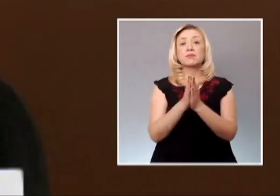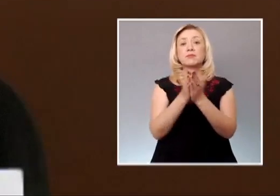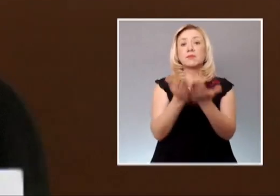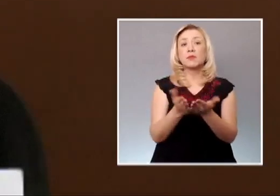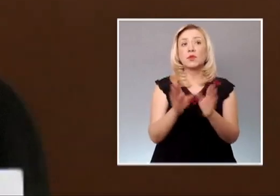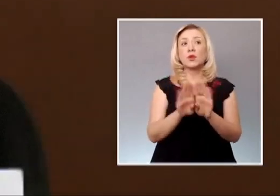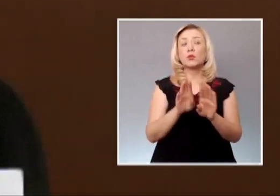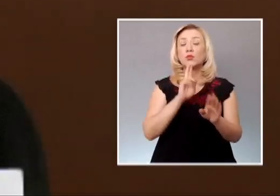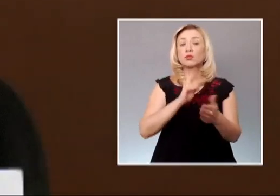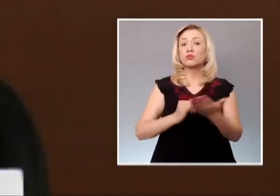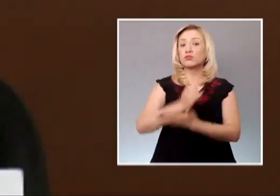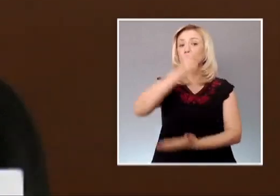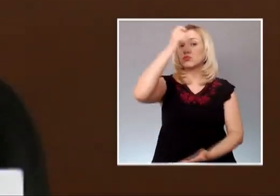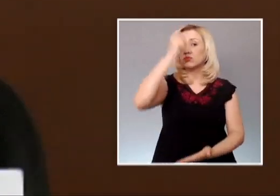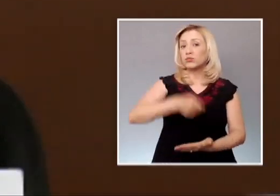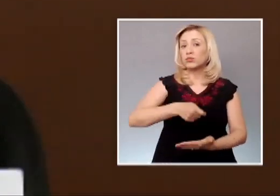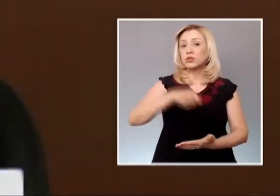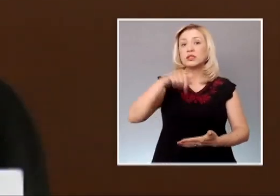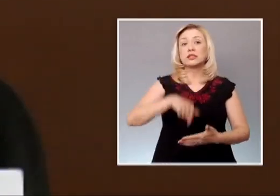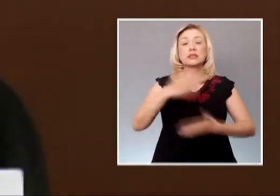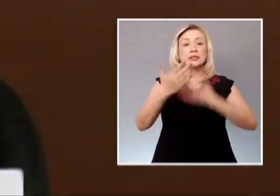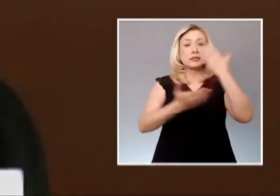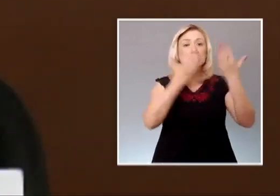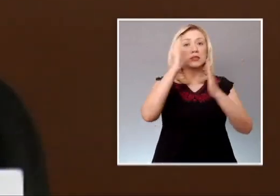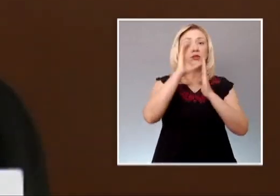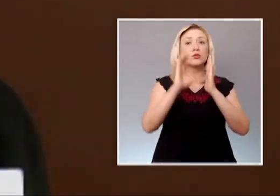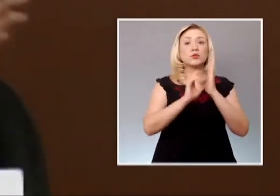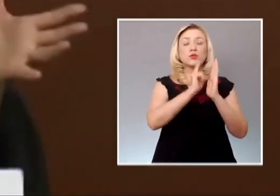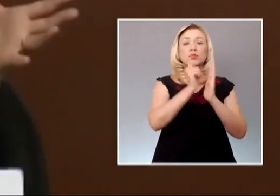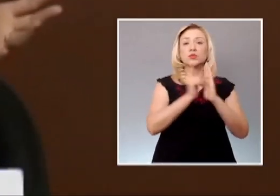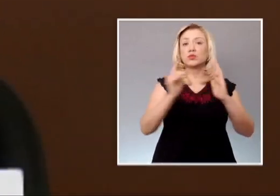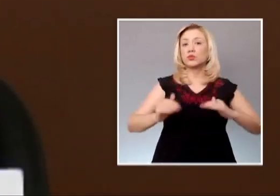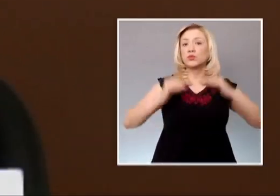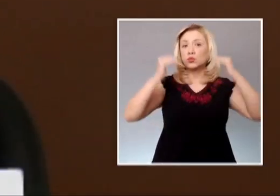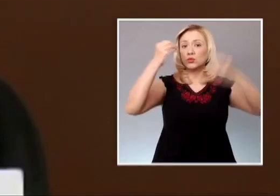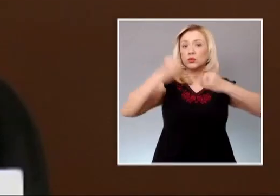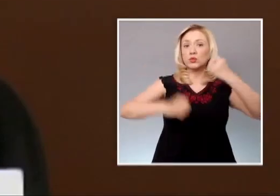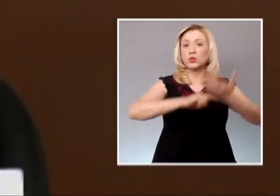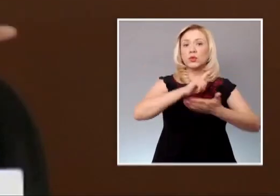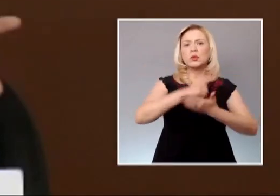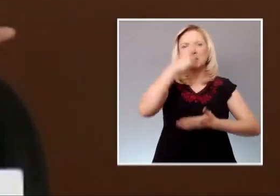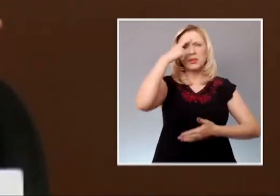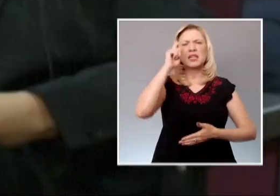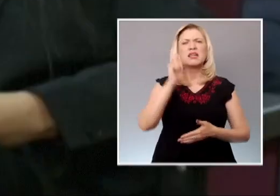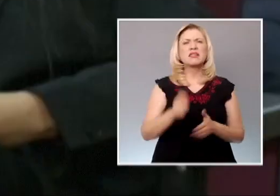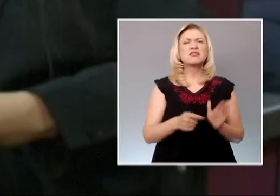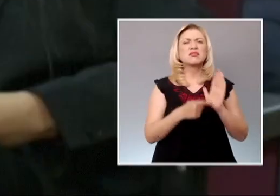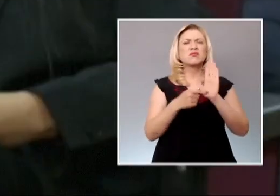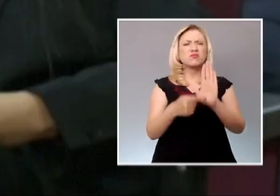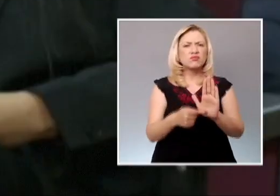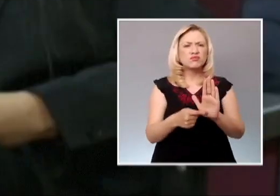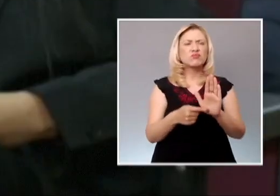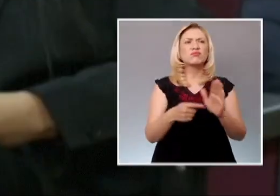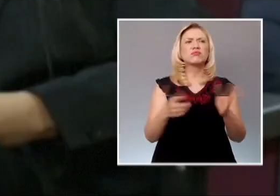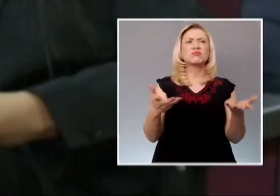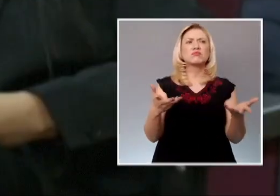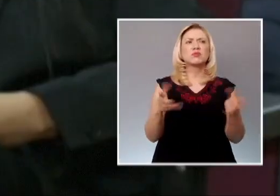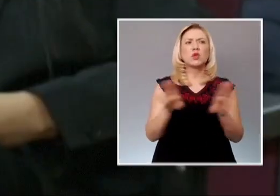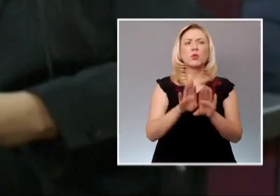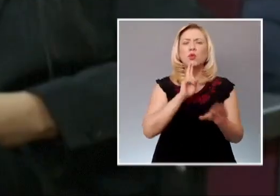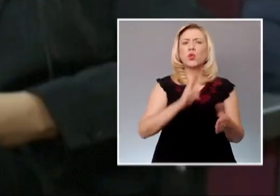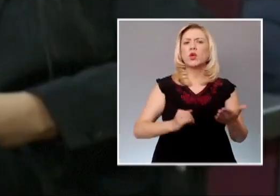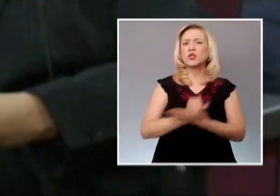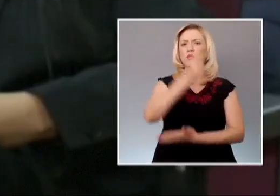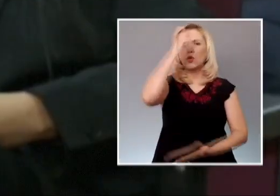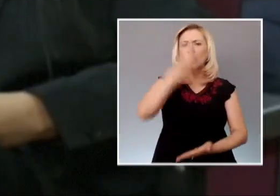desarrollado el Centro de Estudios Constitucionales de la Suprema Corte para dar a conocer y sistematizar las jurisprudencias, las